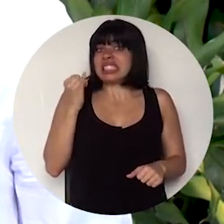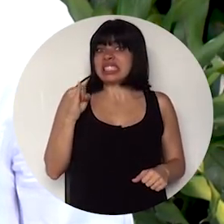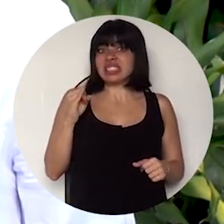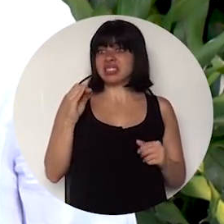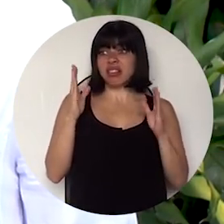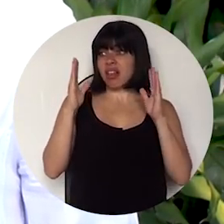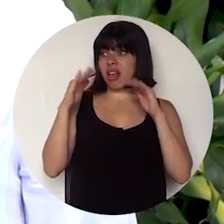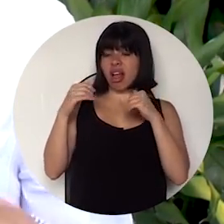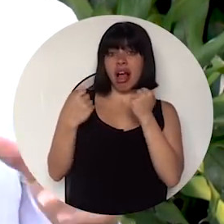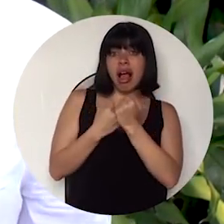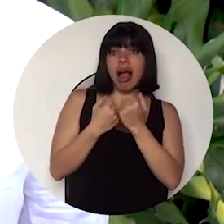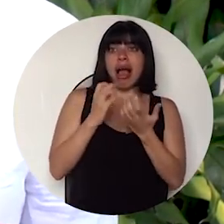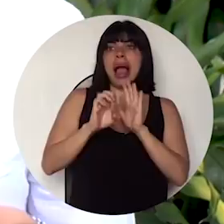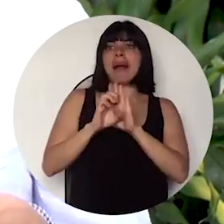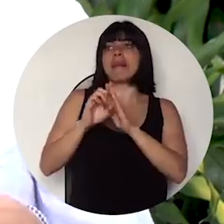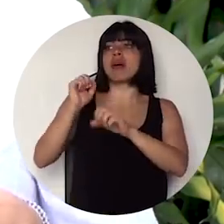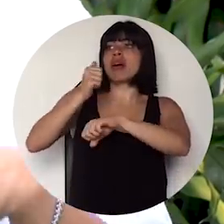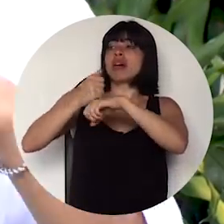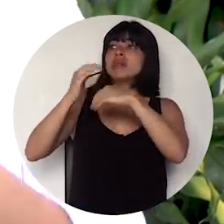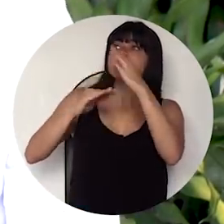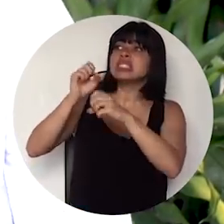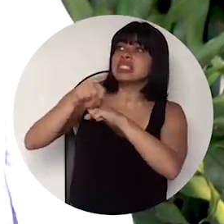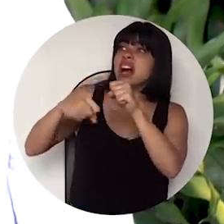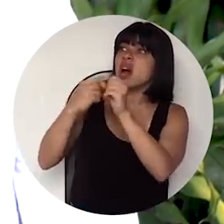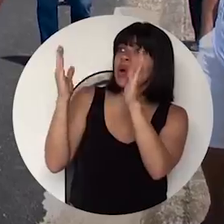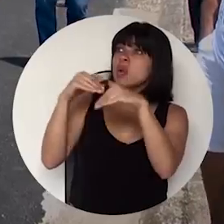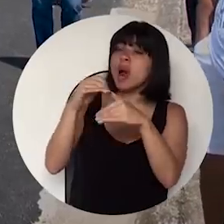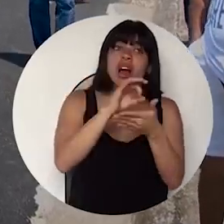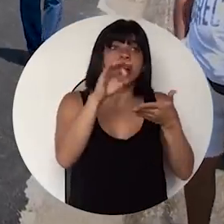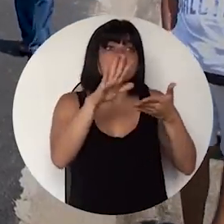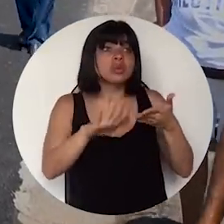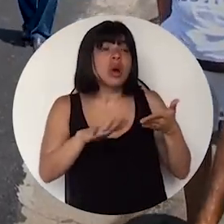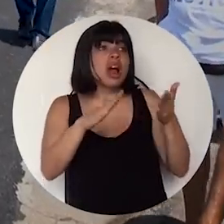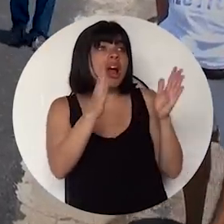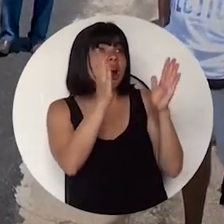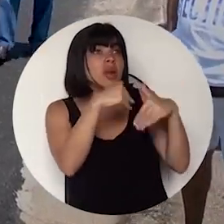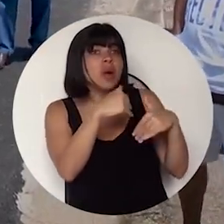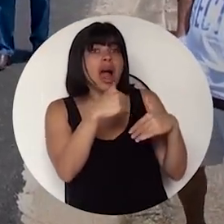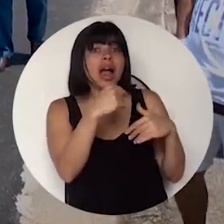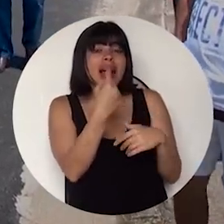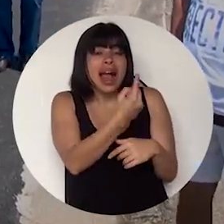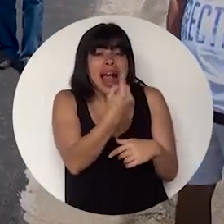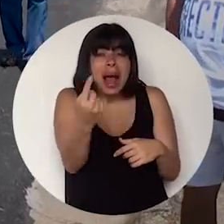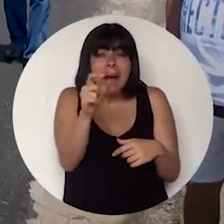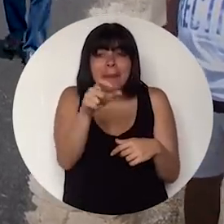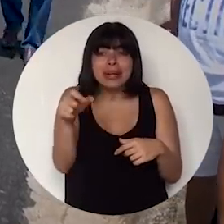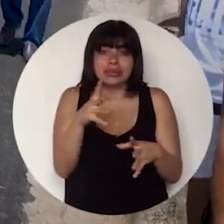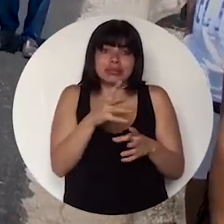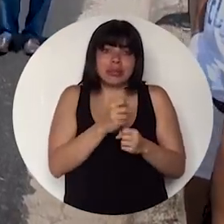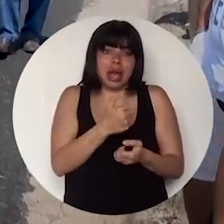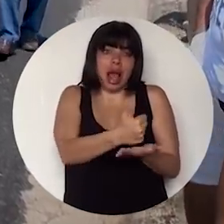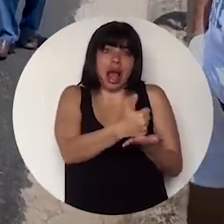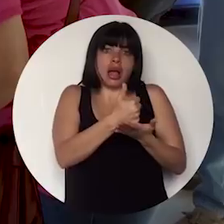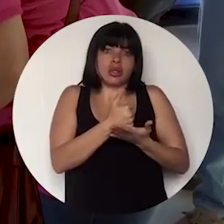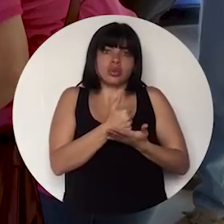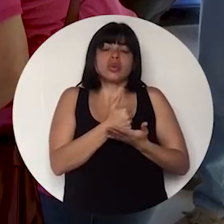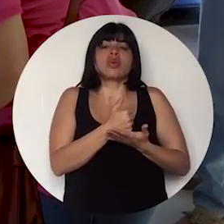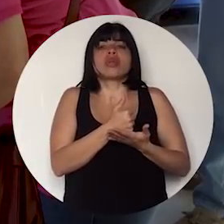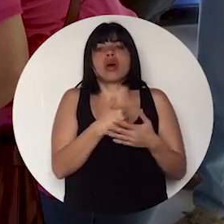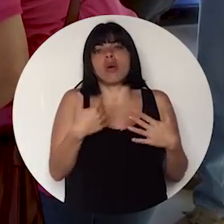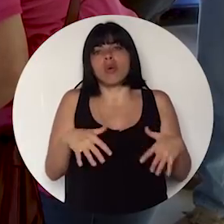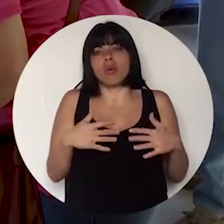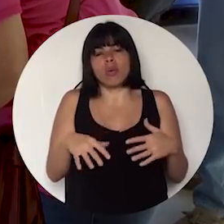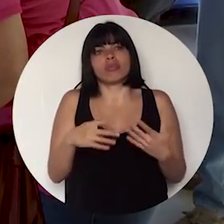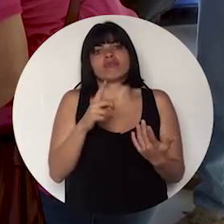porque si no hubiese sido por ese salón o por esa escuela o por ese... A todas esas personas que han ayudado, realmente,